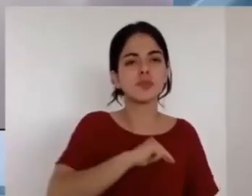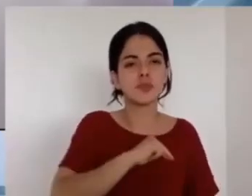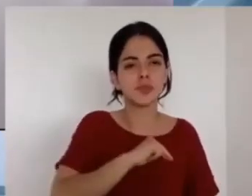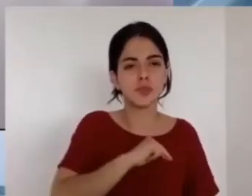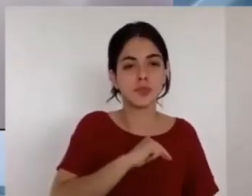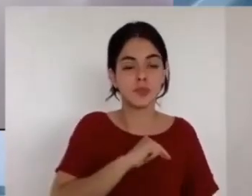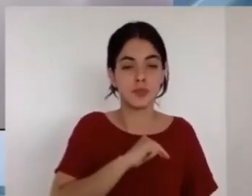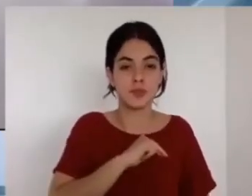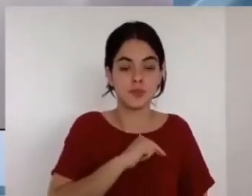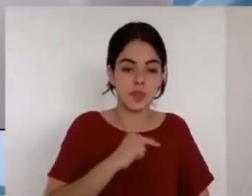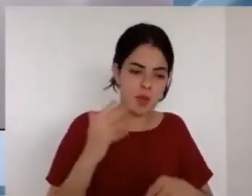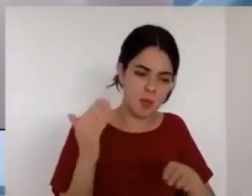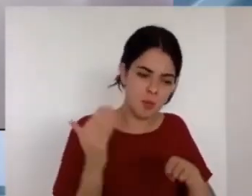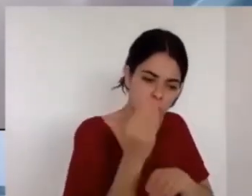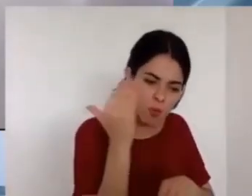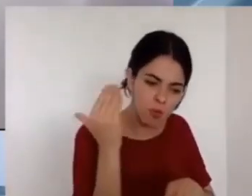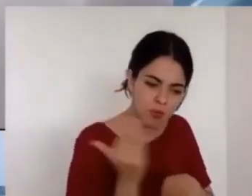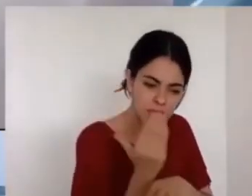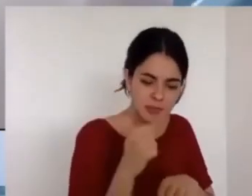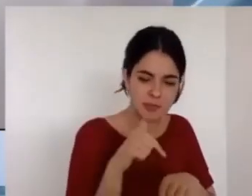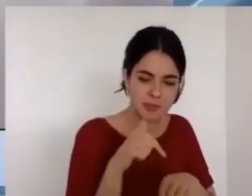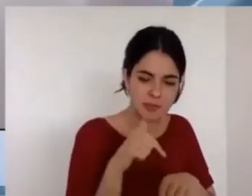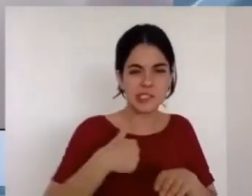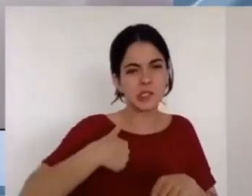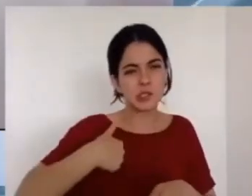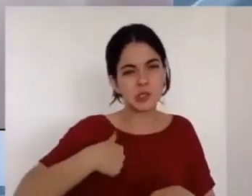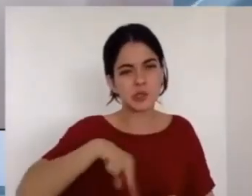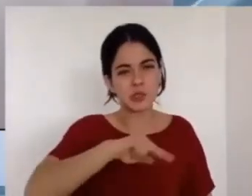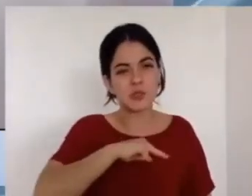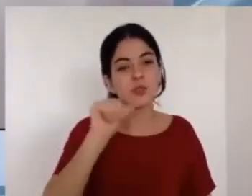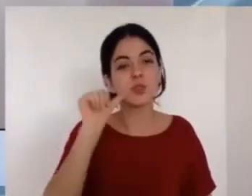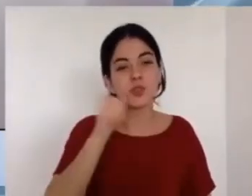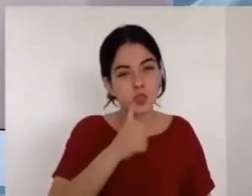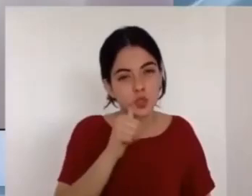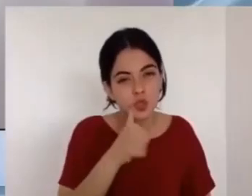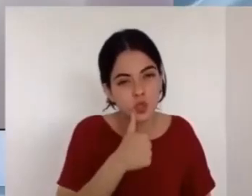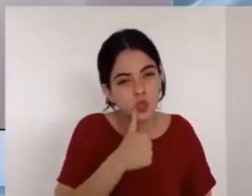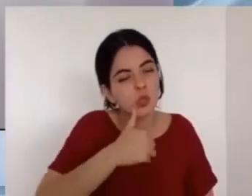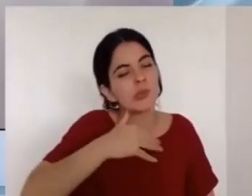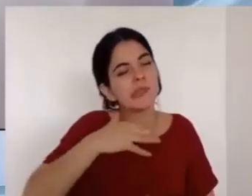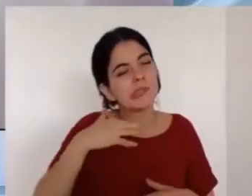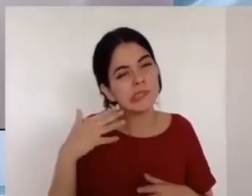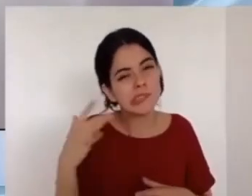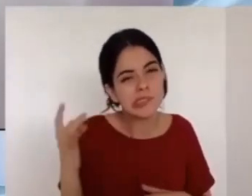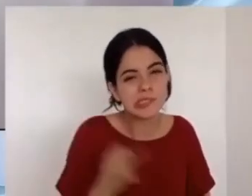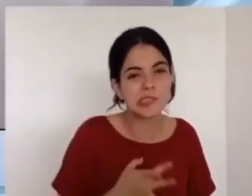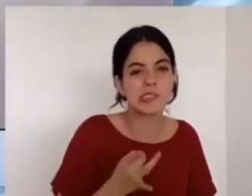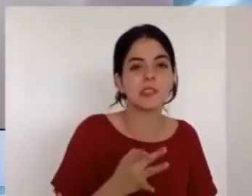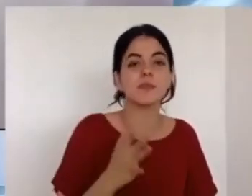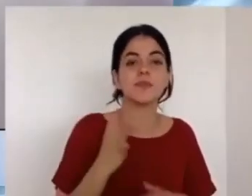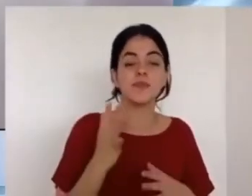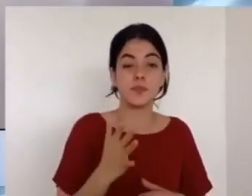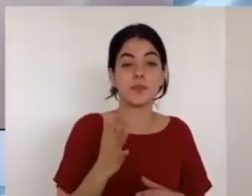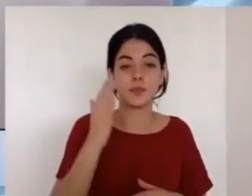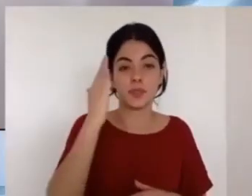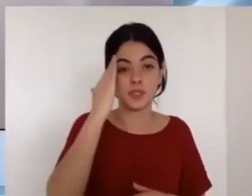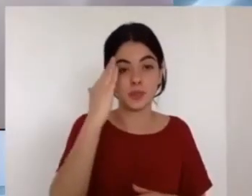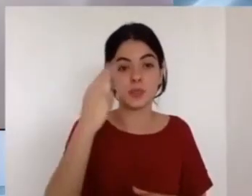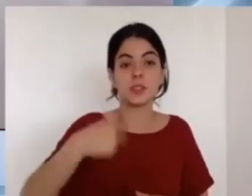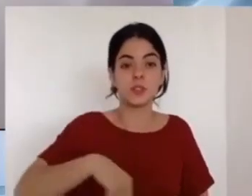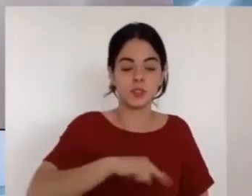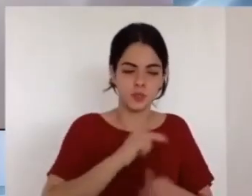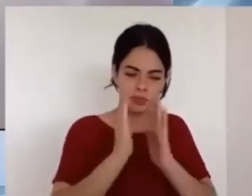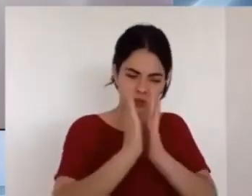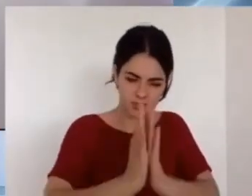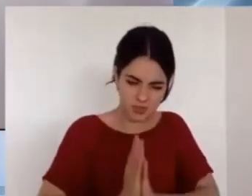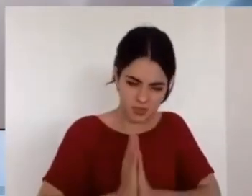Pero en este orden de ideas, lo que debemos orar es por los necesitados. Así